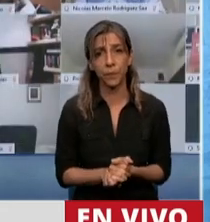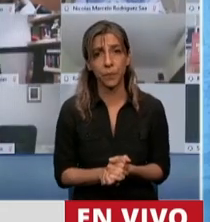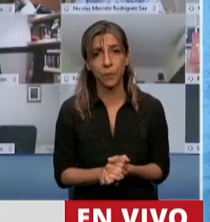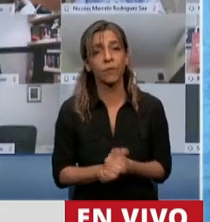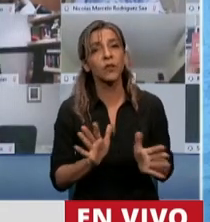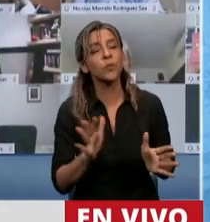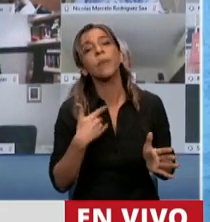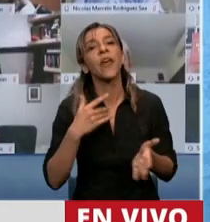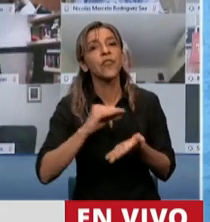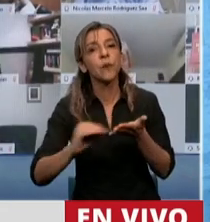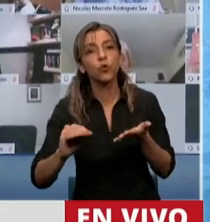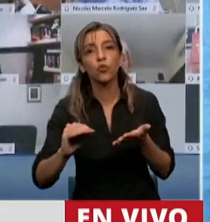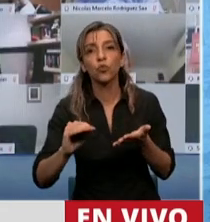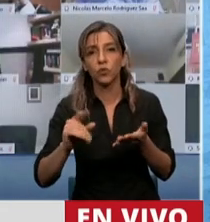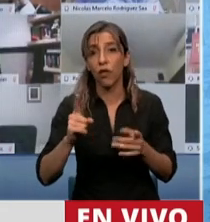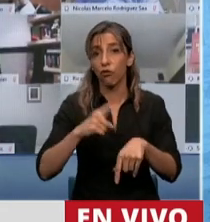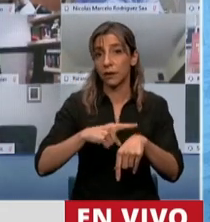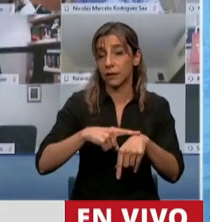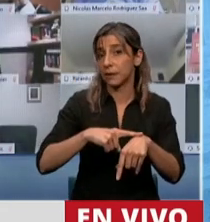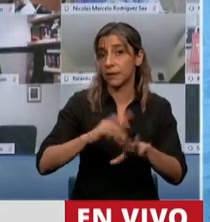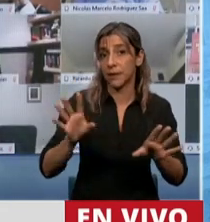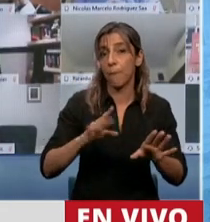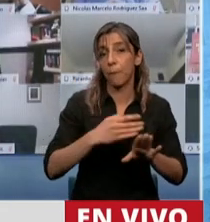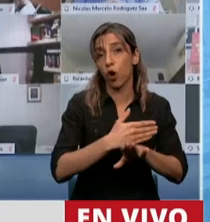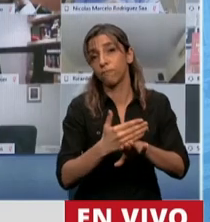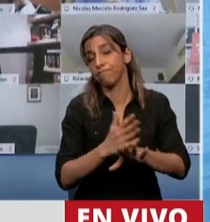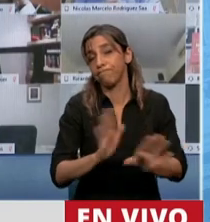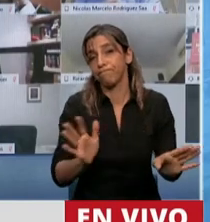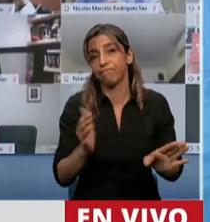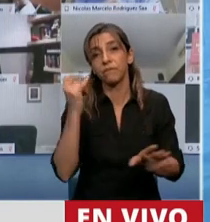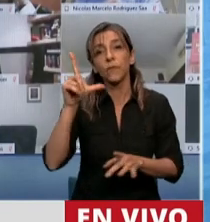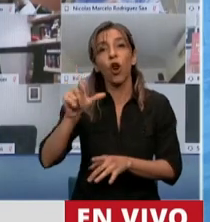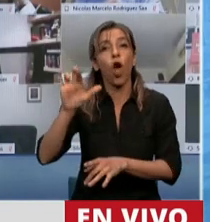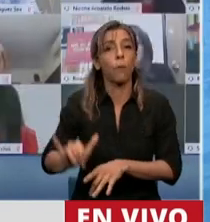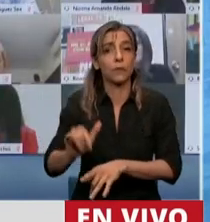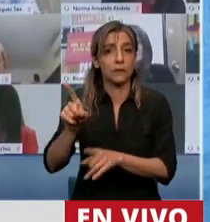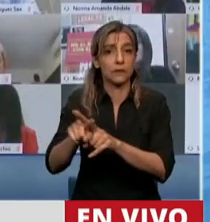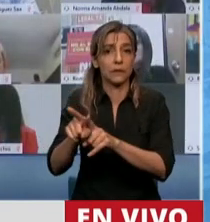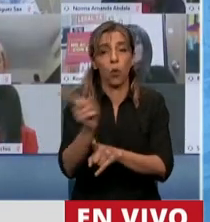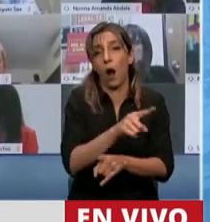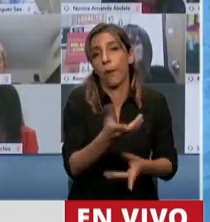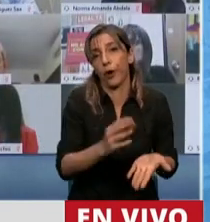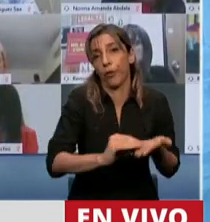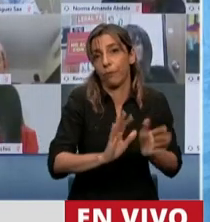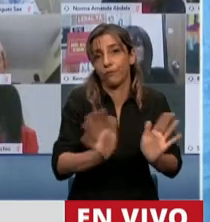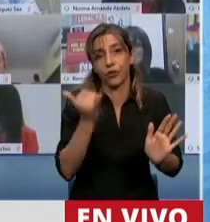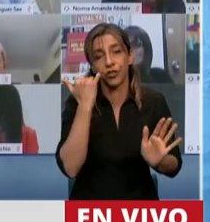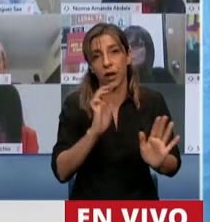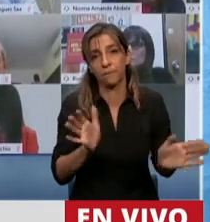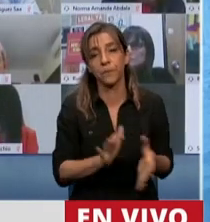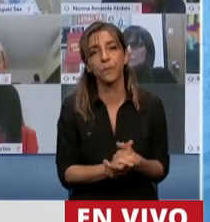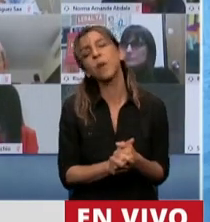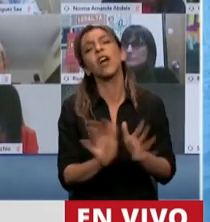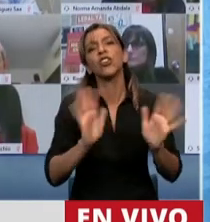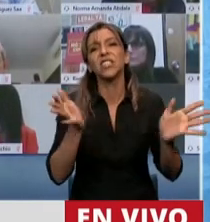ellos no quieren ninguna la extensión del tiempo que le tuve al diputado López en primer lugar ellos no